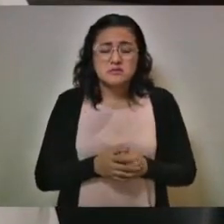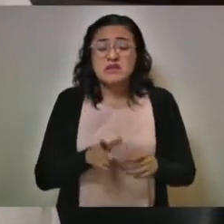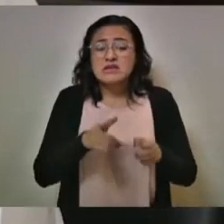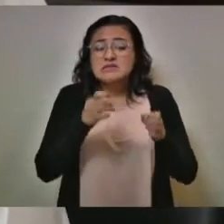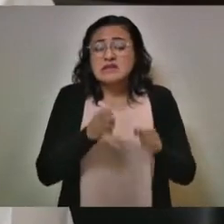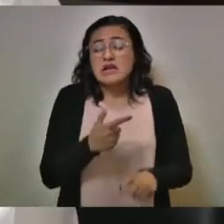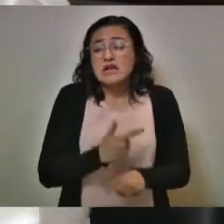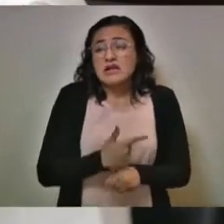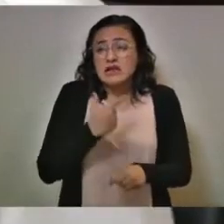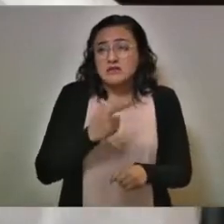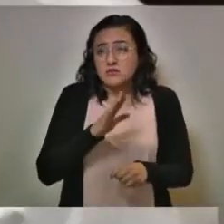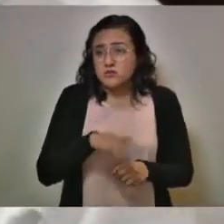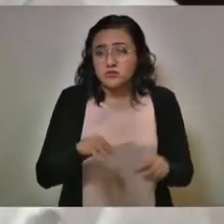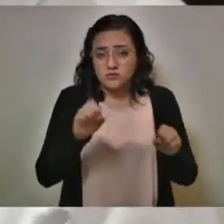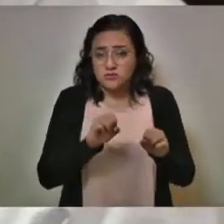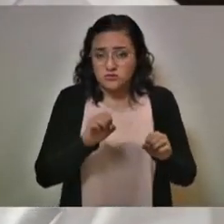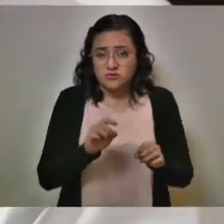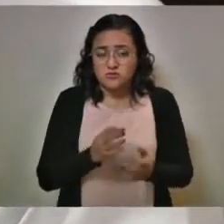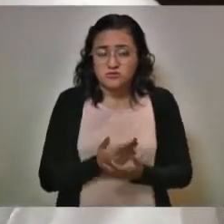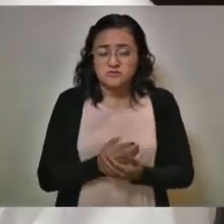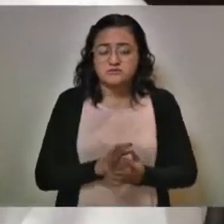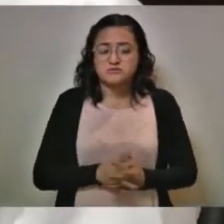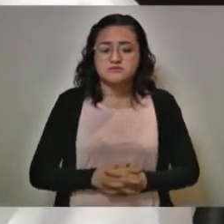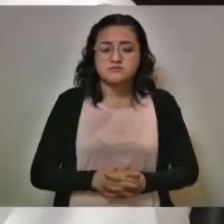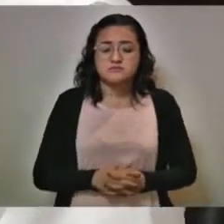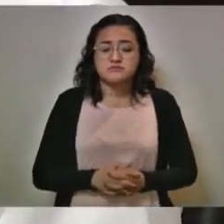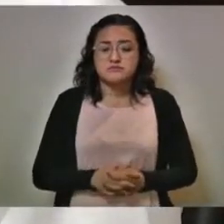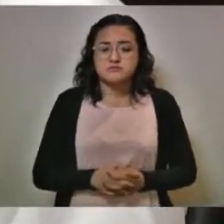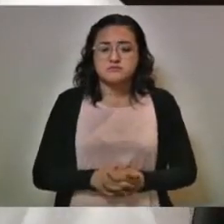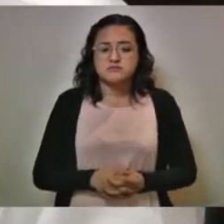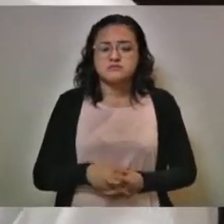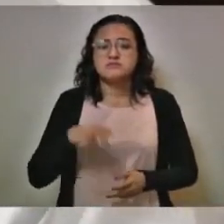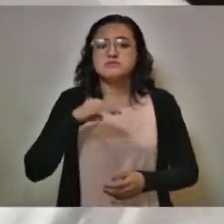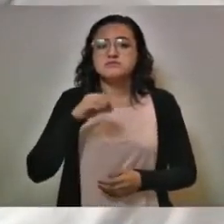muy grave. Martín Gutiérrez, Aleraldo de Puebla.